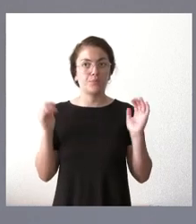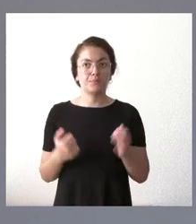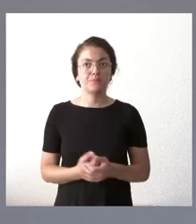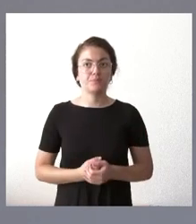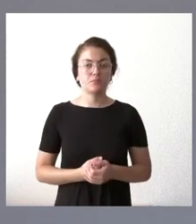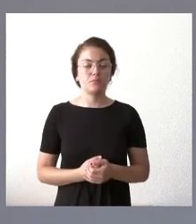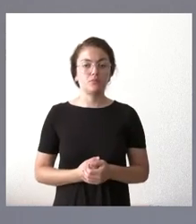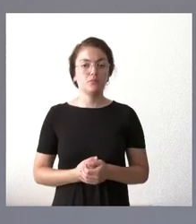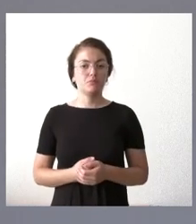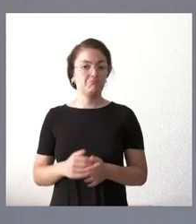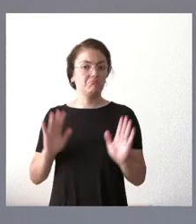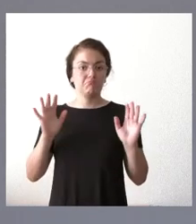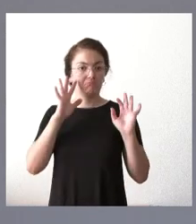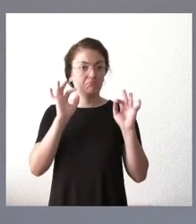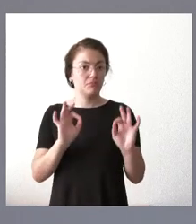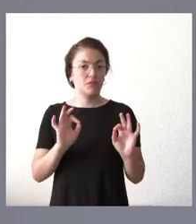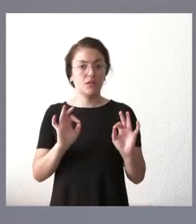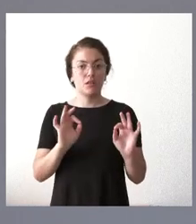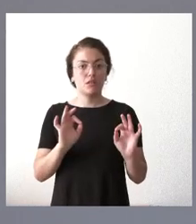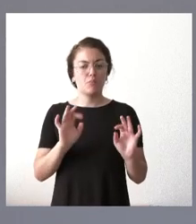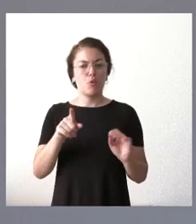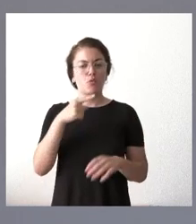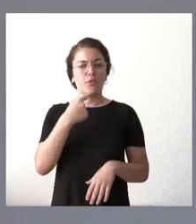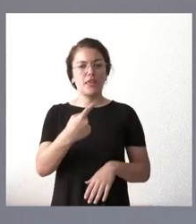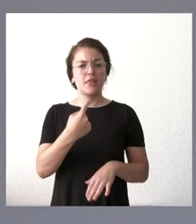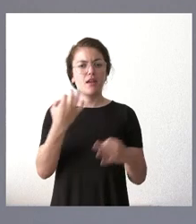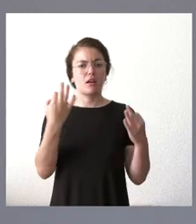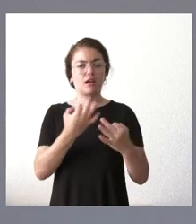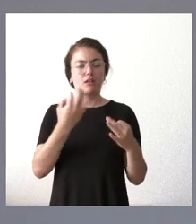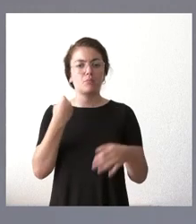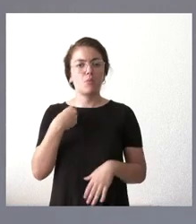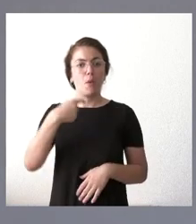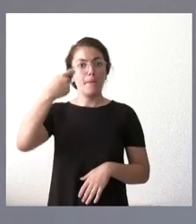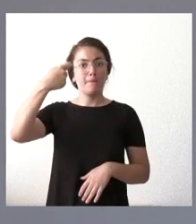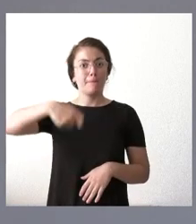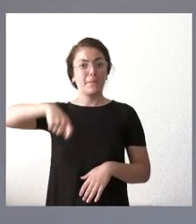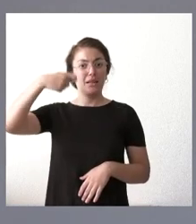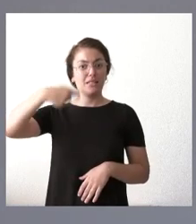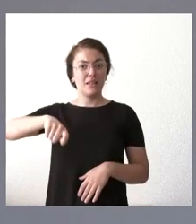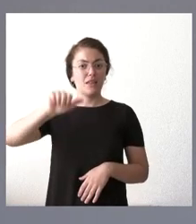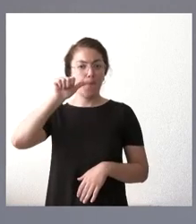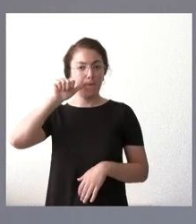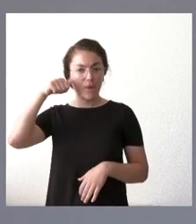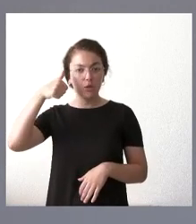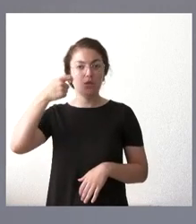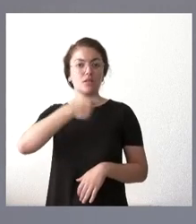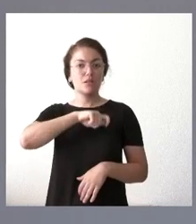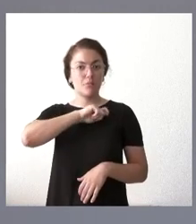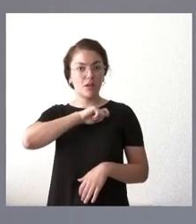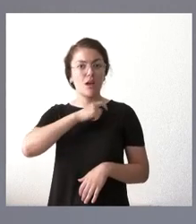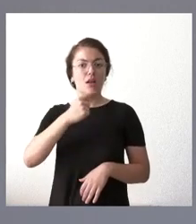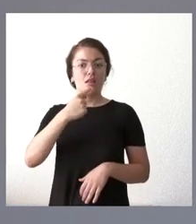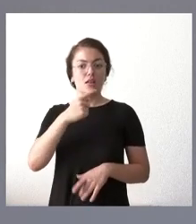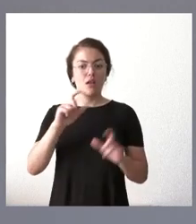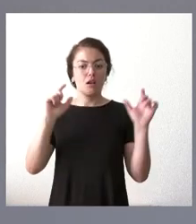otra cosa en todo caso se refiere usted al hecho de que el presidente del gobierno de España se reúne este mes con